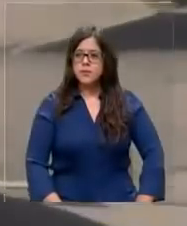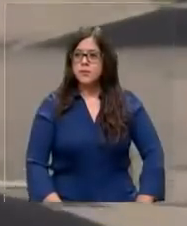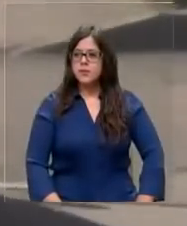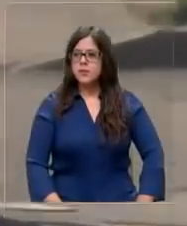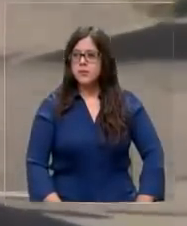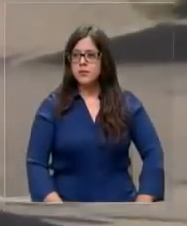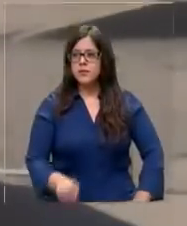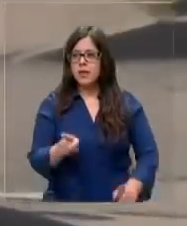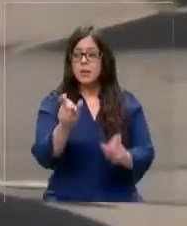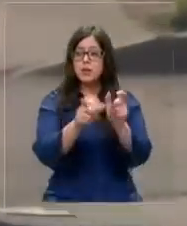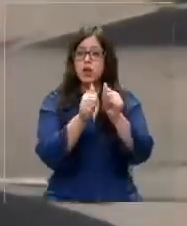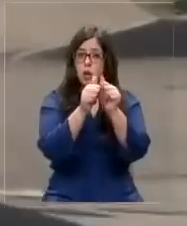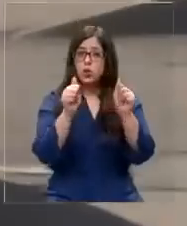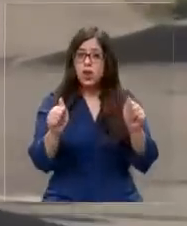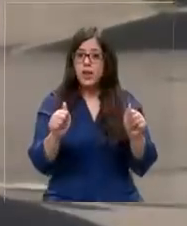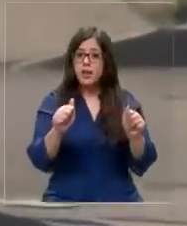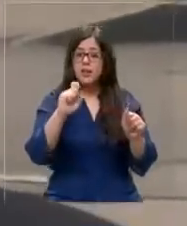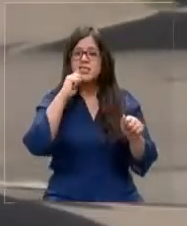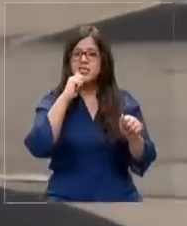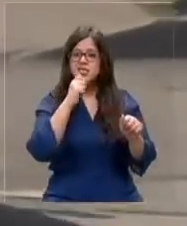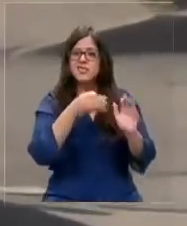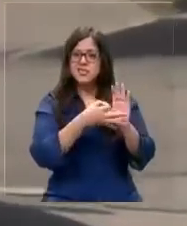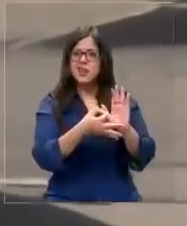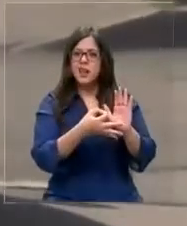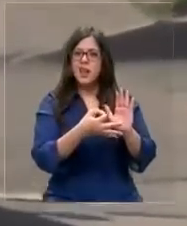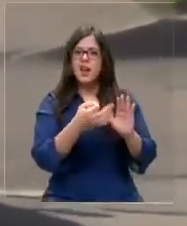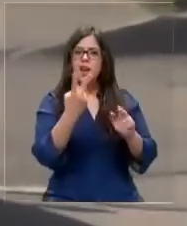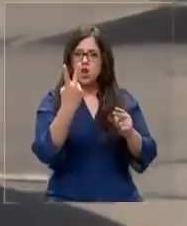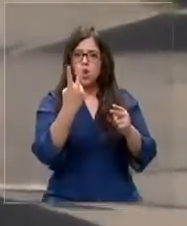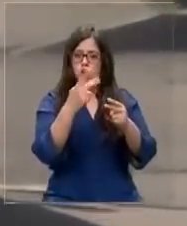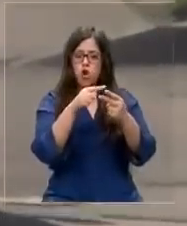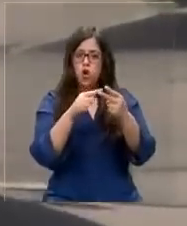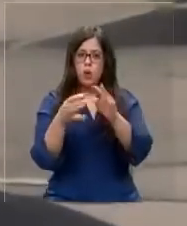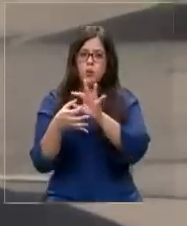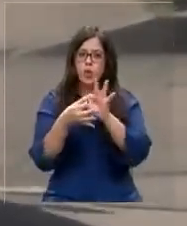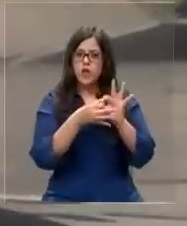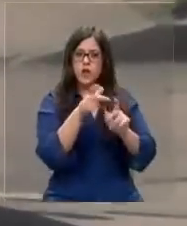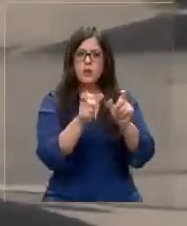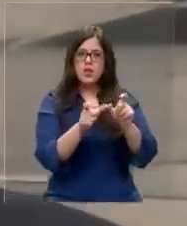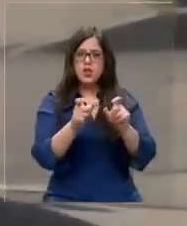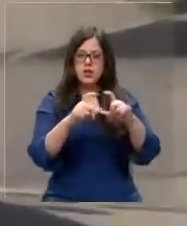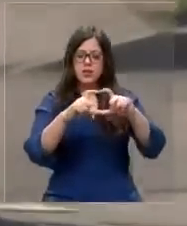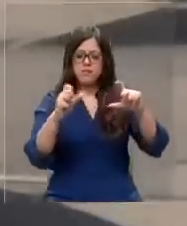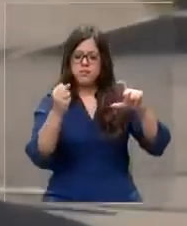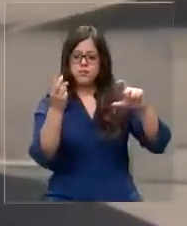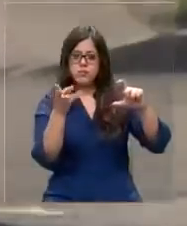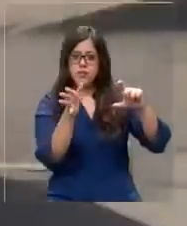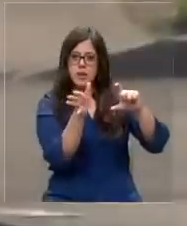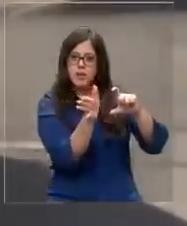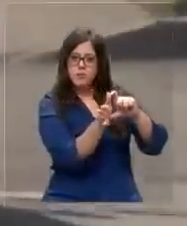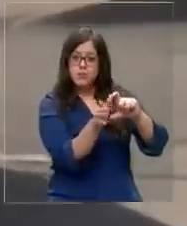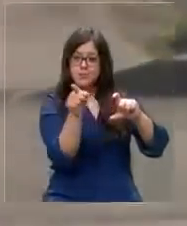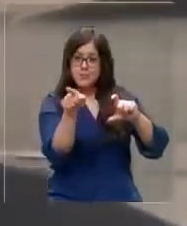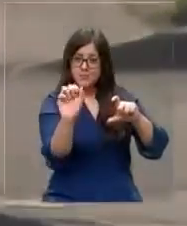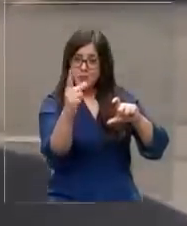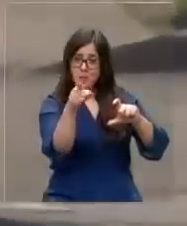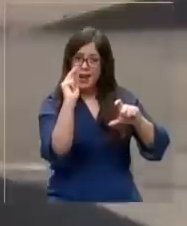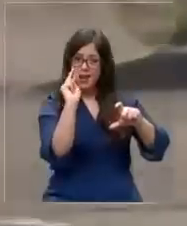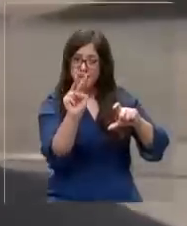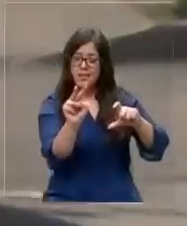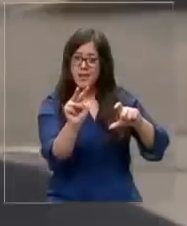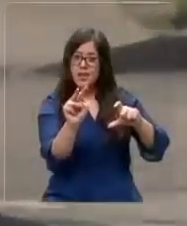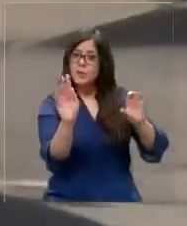Según las autoridades existen dos razones claras para que los conductores oculten las placas patentes y aquí la primera de ellas.